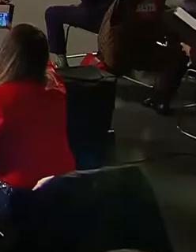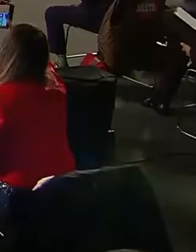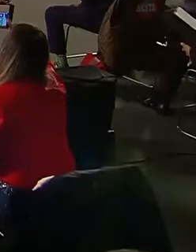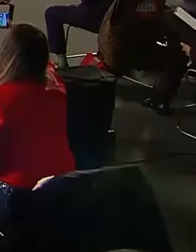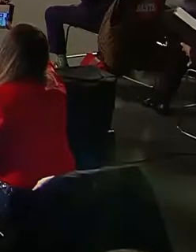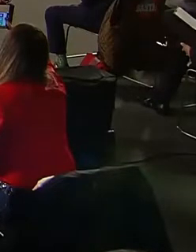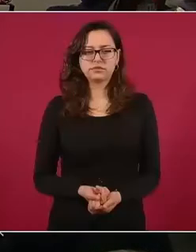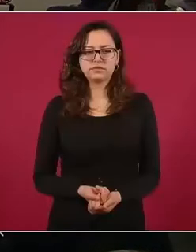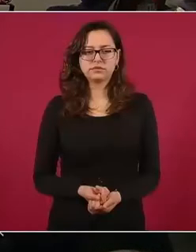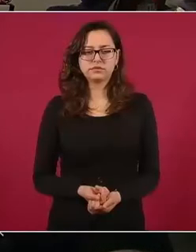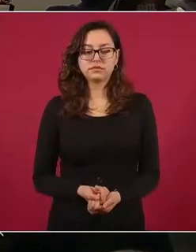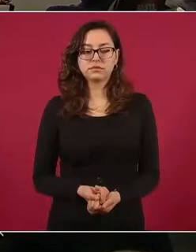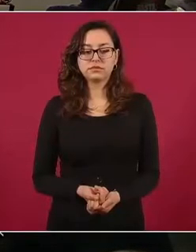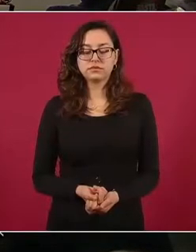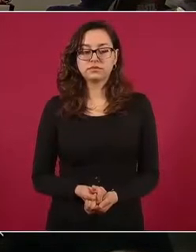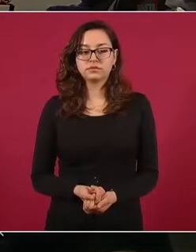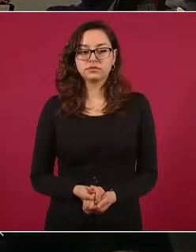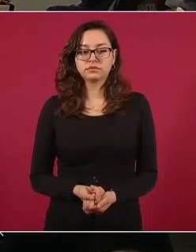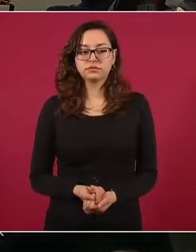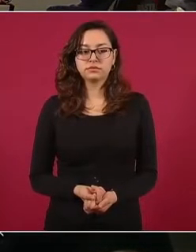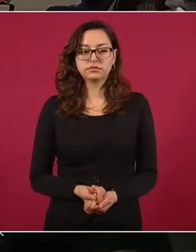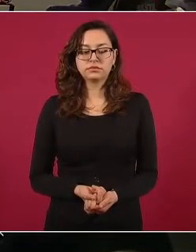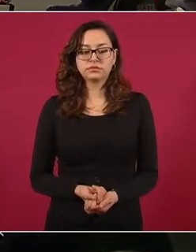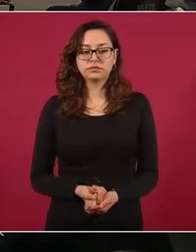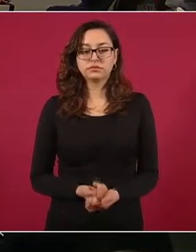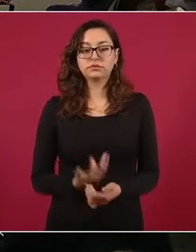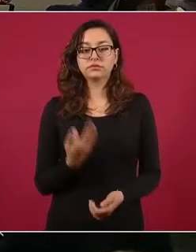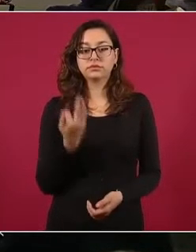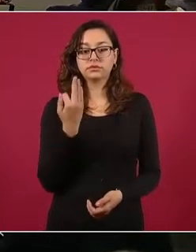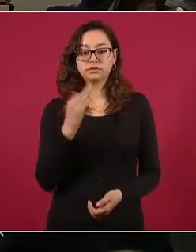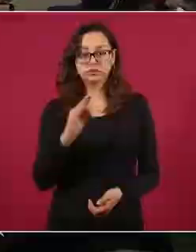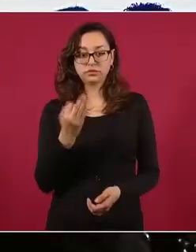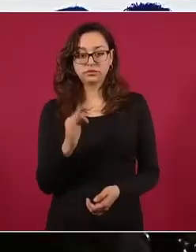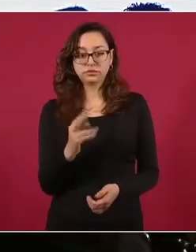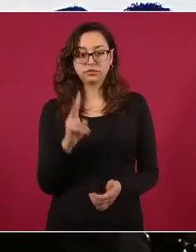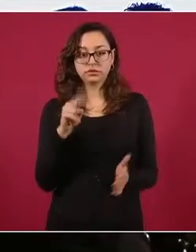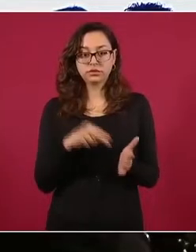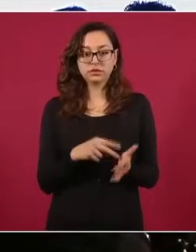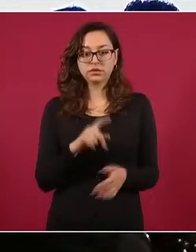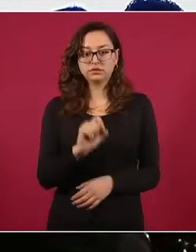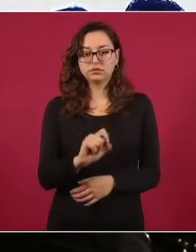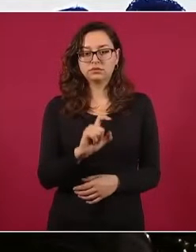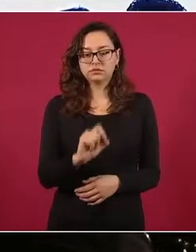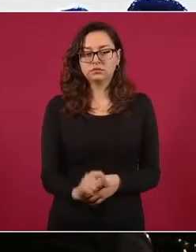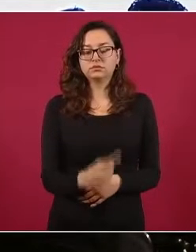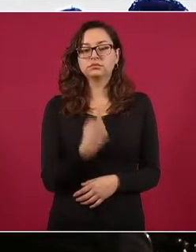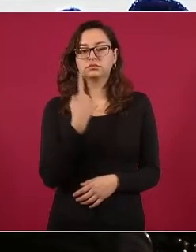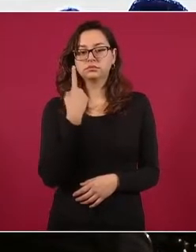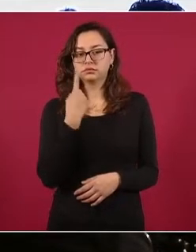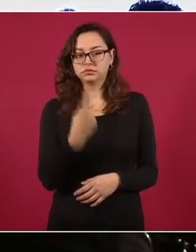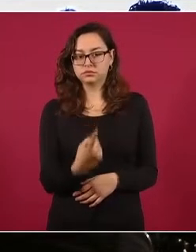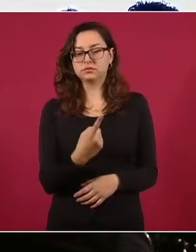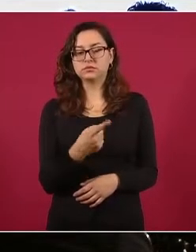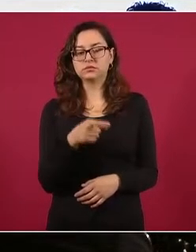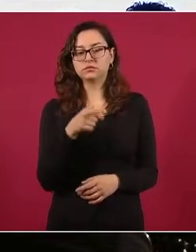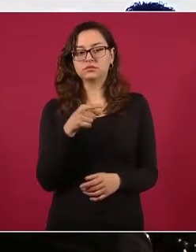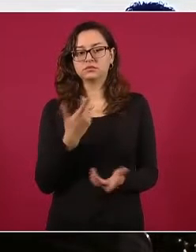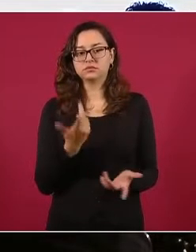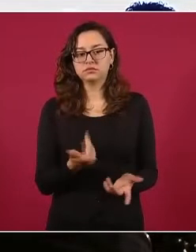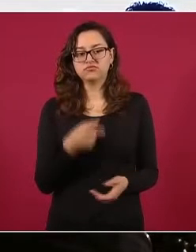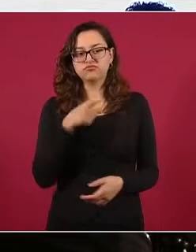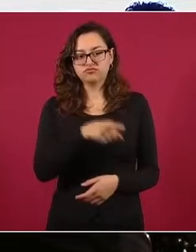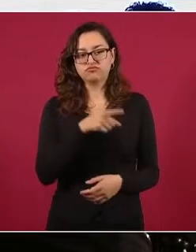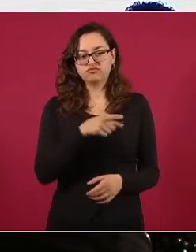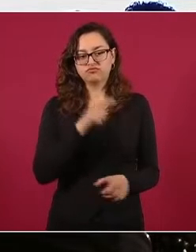Desde febrero del 2021 se atribuye a este sujeto, Lucifer, ser